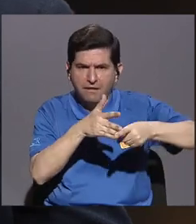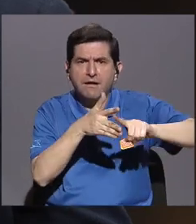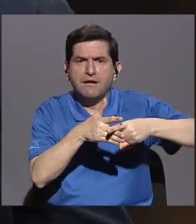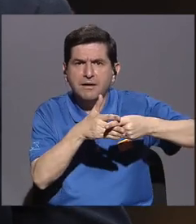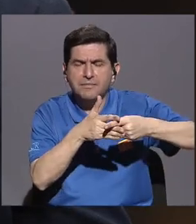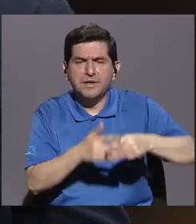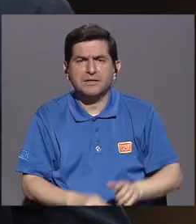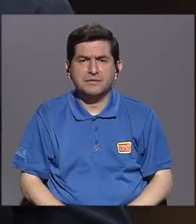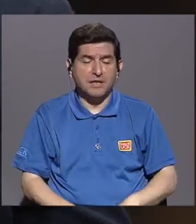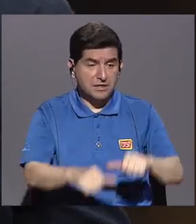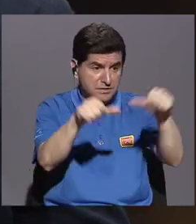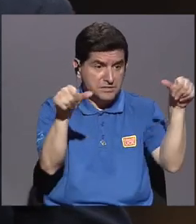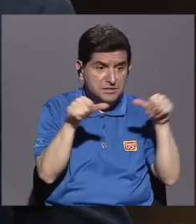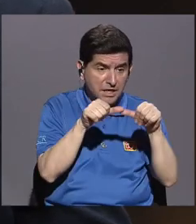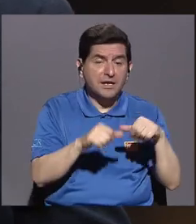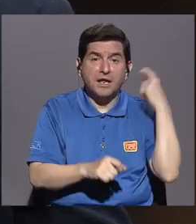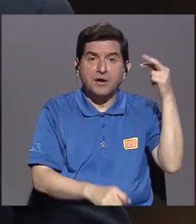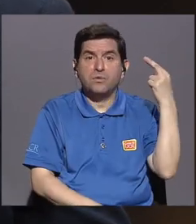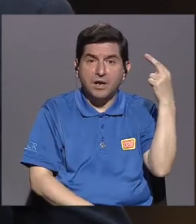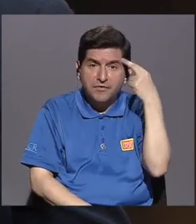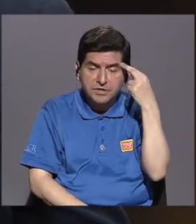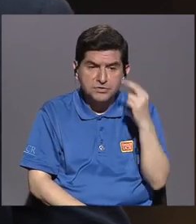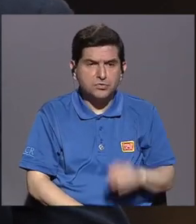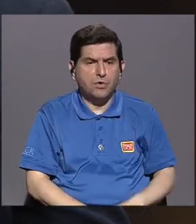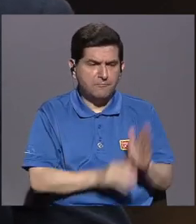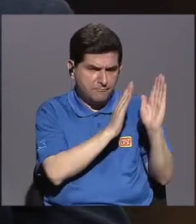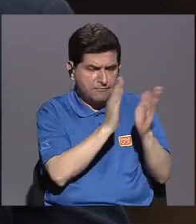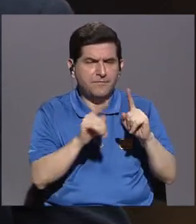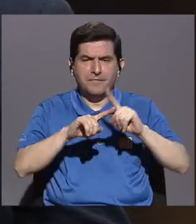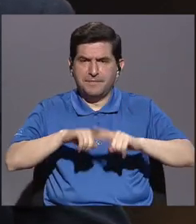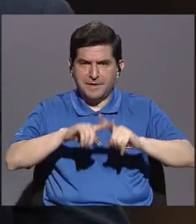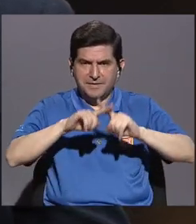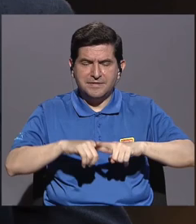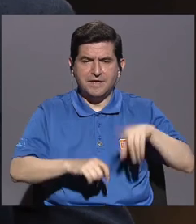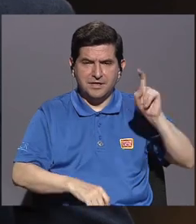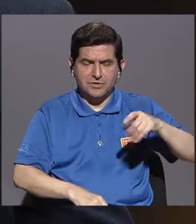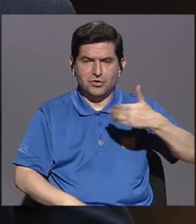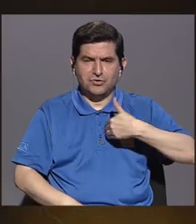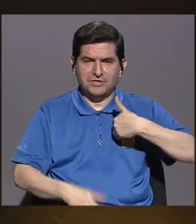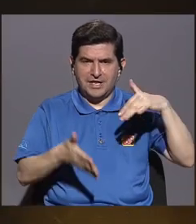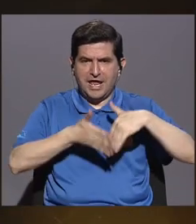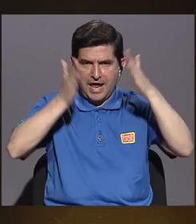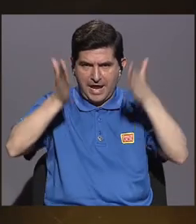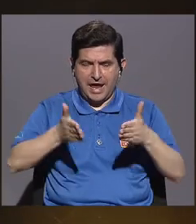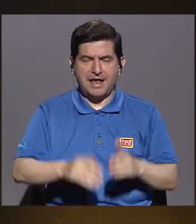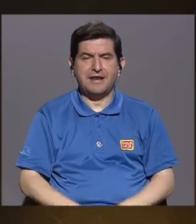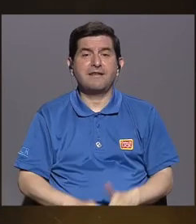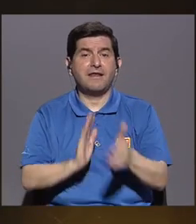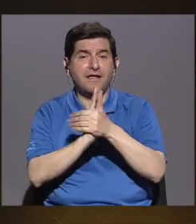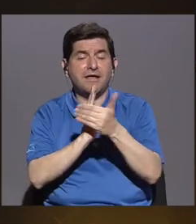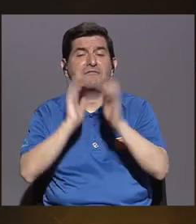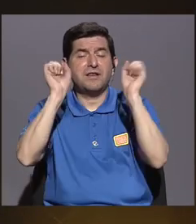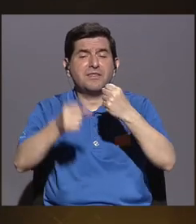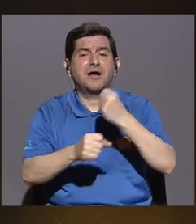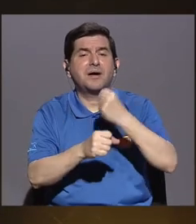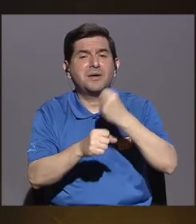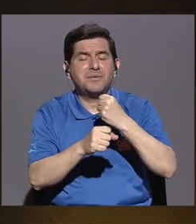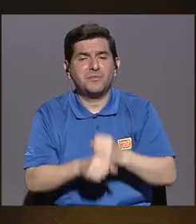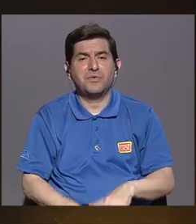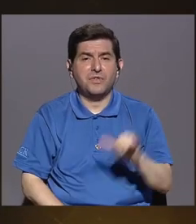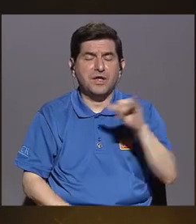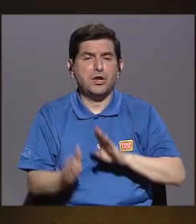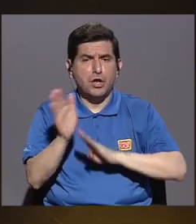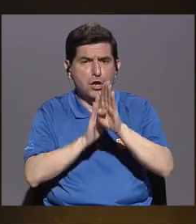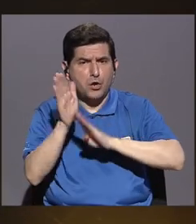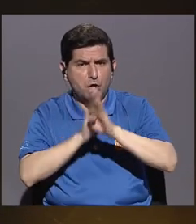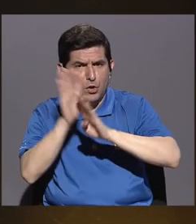herramientas, porque si está en el aula es precisamente para formar de acuerdo a las necesidades que tienen sus estudiantes. Y que sí es una habilidad que se puede trabajar y que se